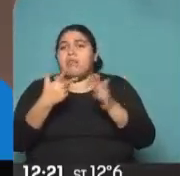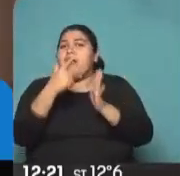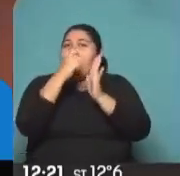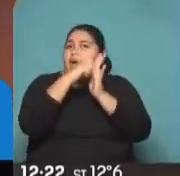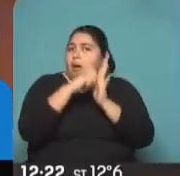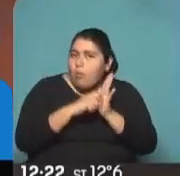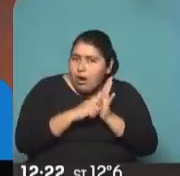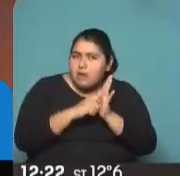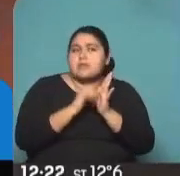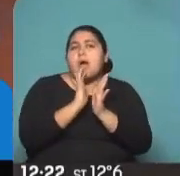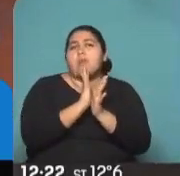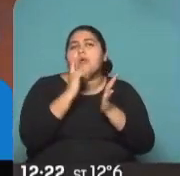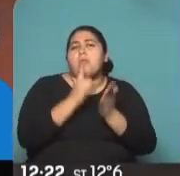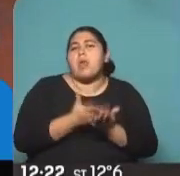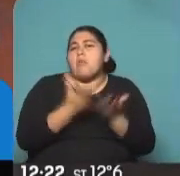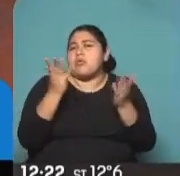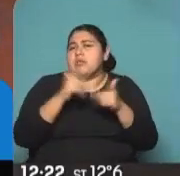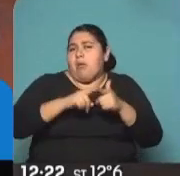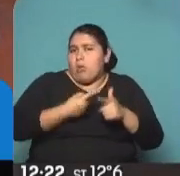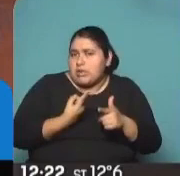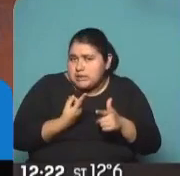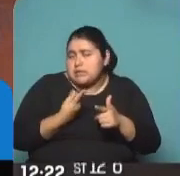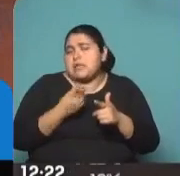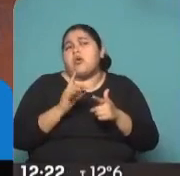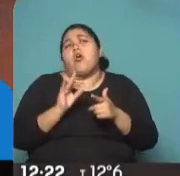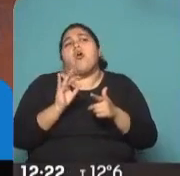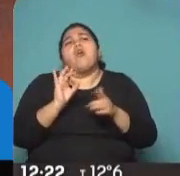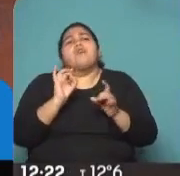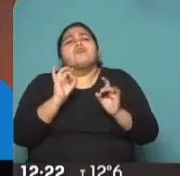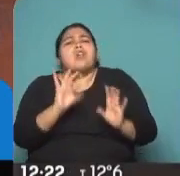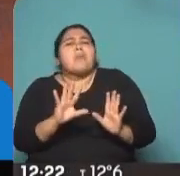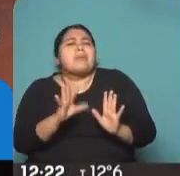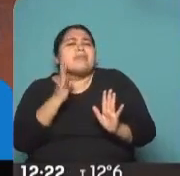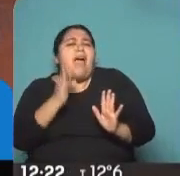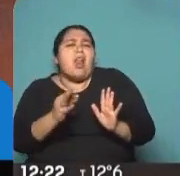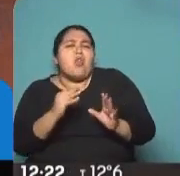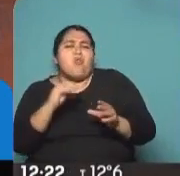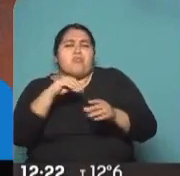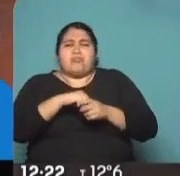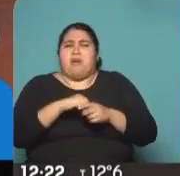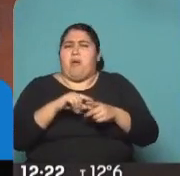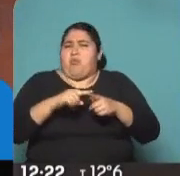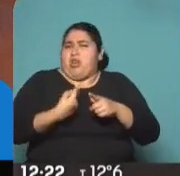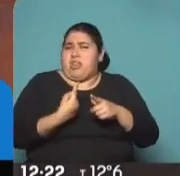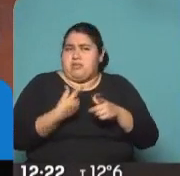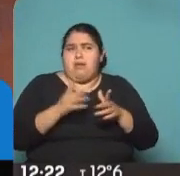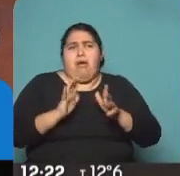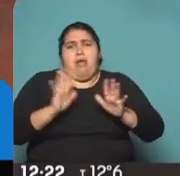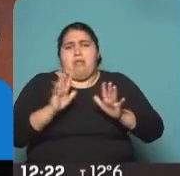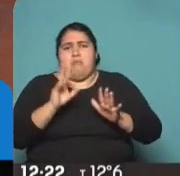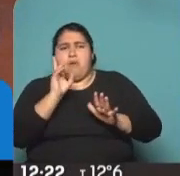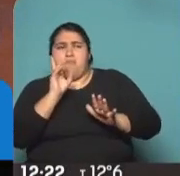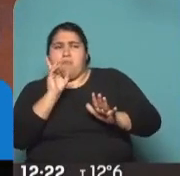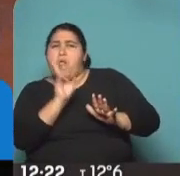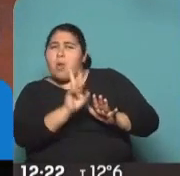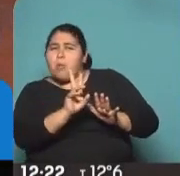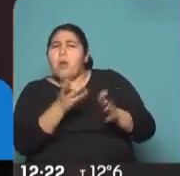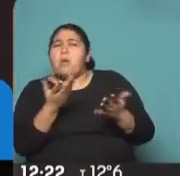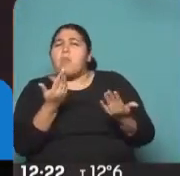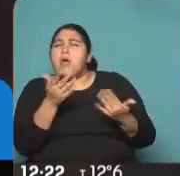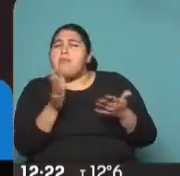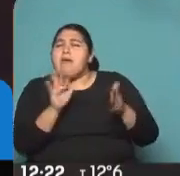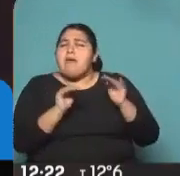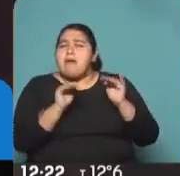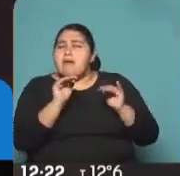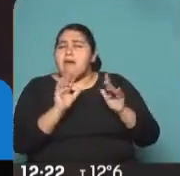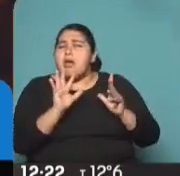la realidad política, como una herramienta política que le sirve a las distintas fuerzas para poder establecer parámetros